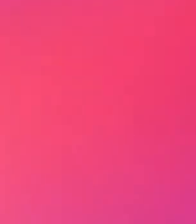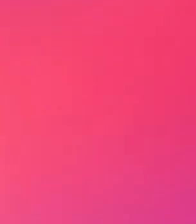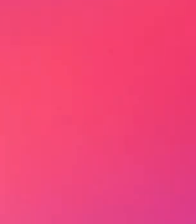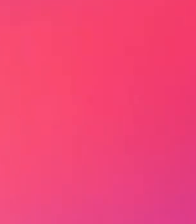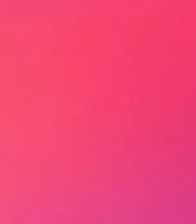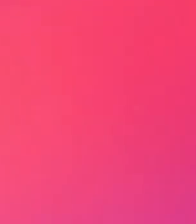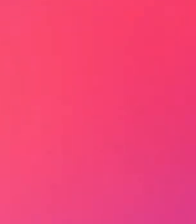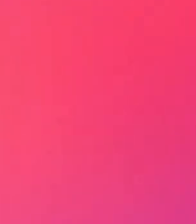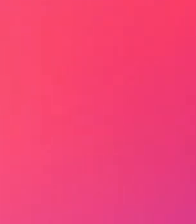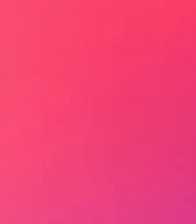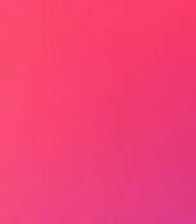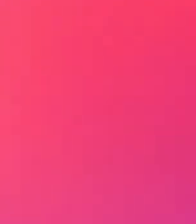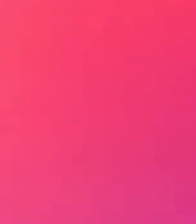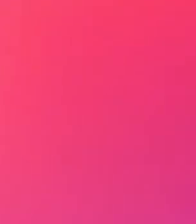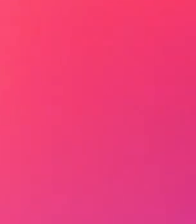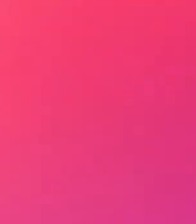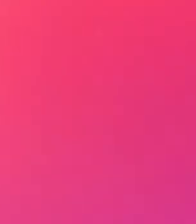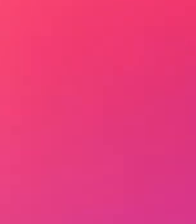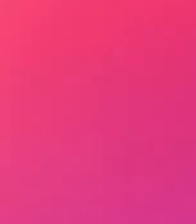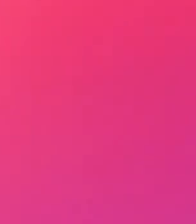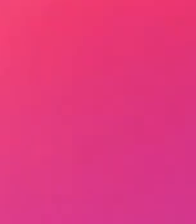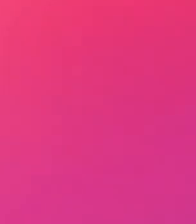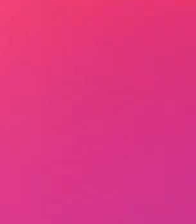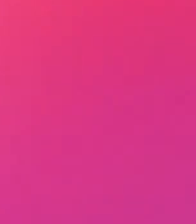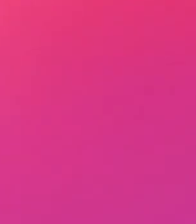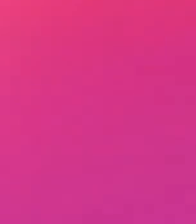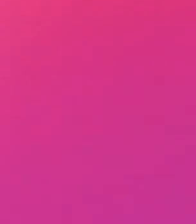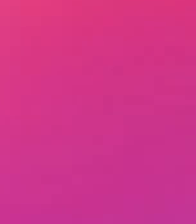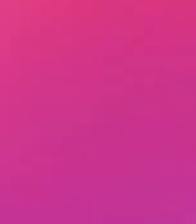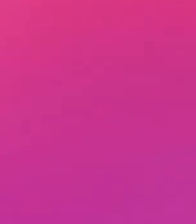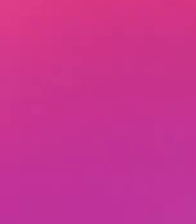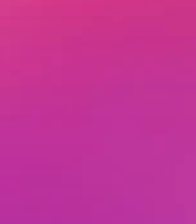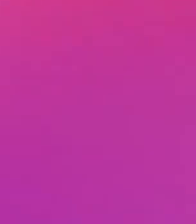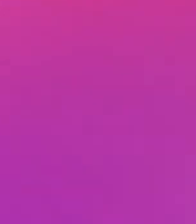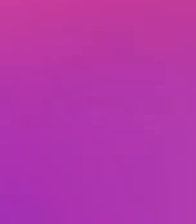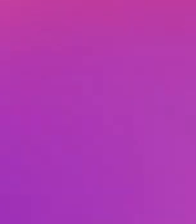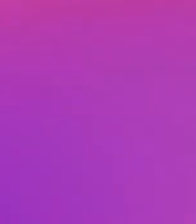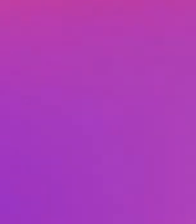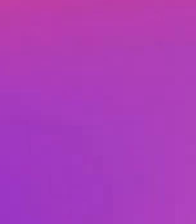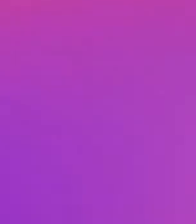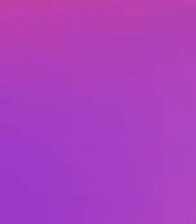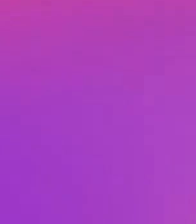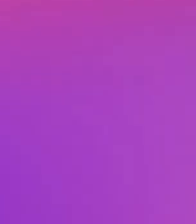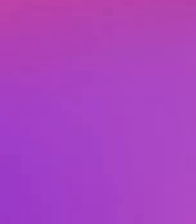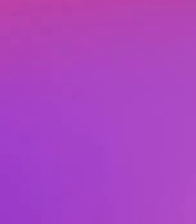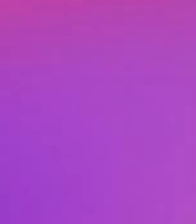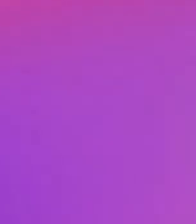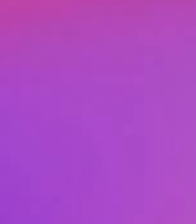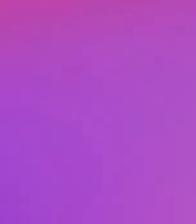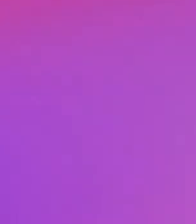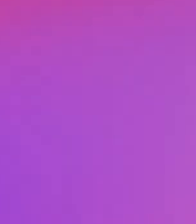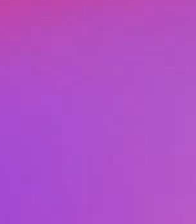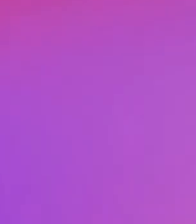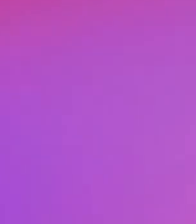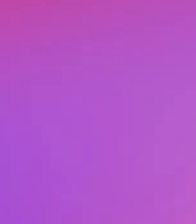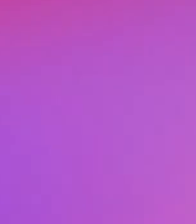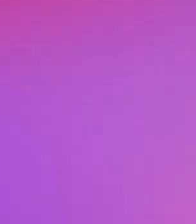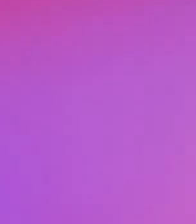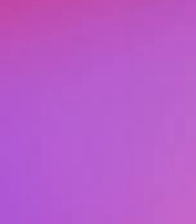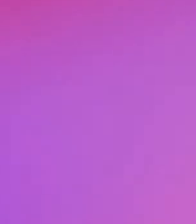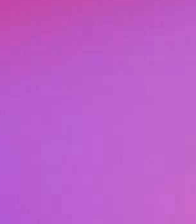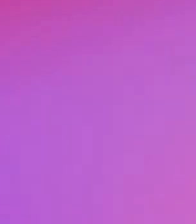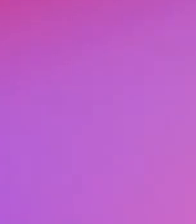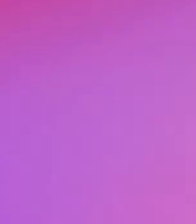aprendizajes. También te invitamos a que consultes las plataformas nuevaescuelamexicana.cep.gov